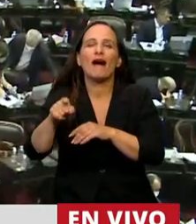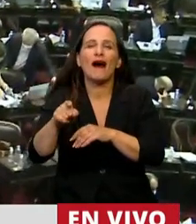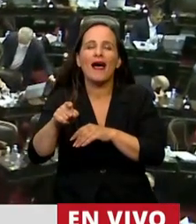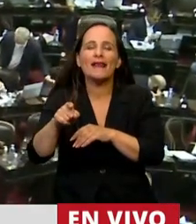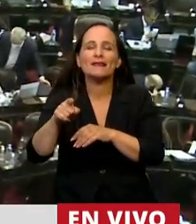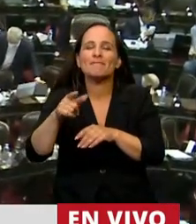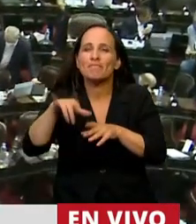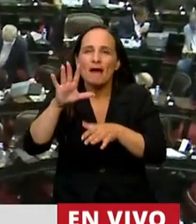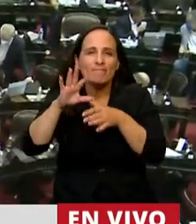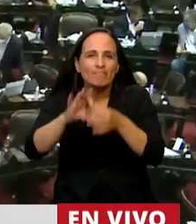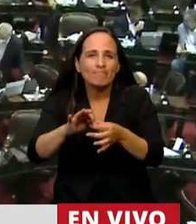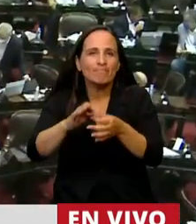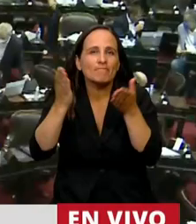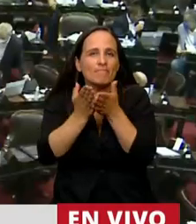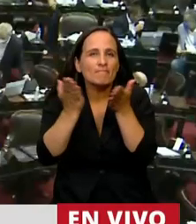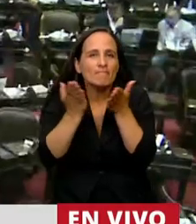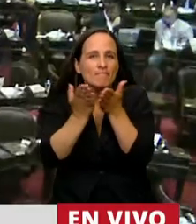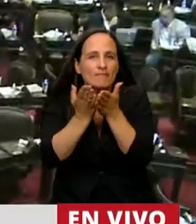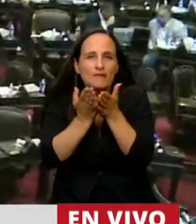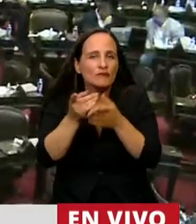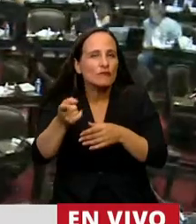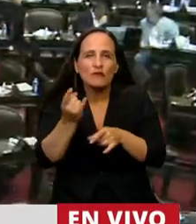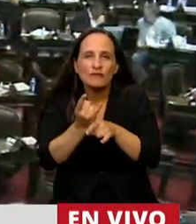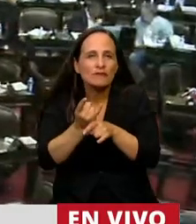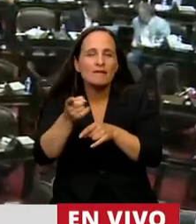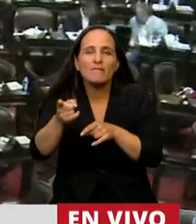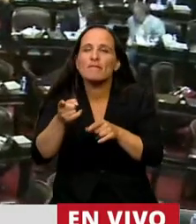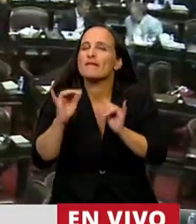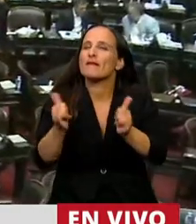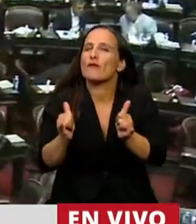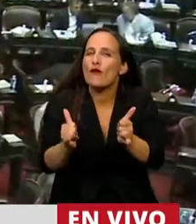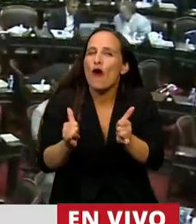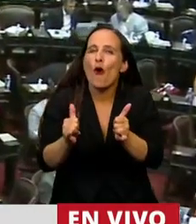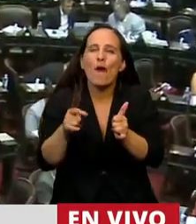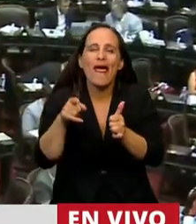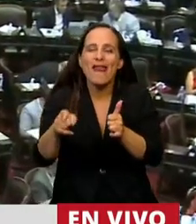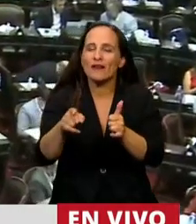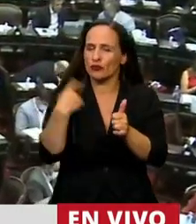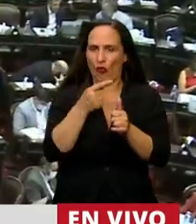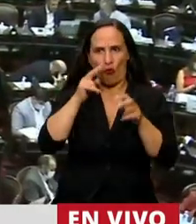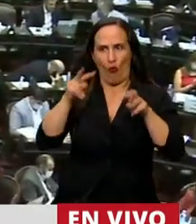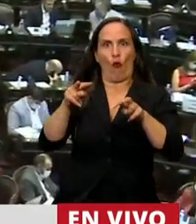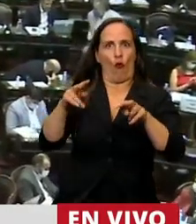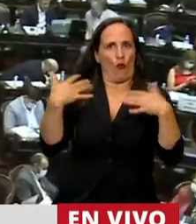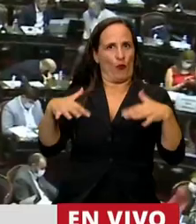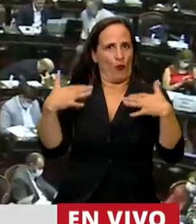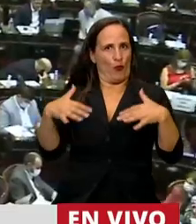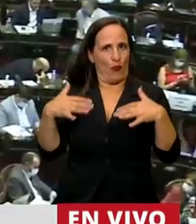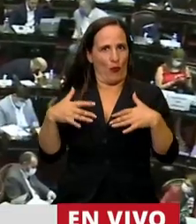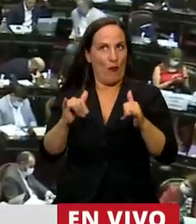al estudio, se destacó desde muy joven por su impronta tanto profesional como política.